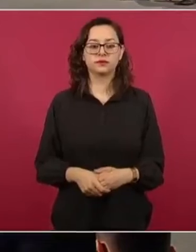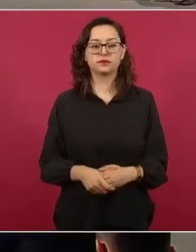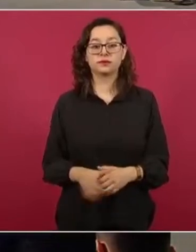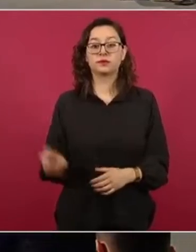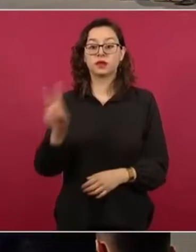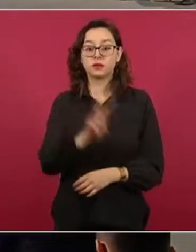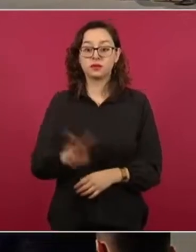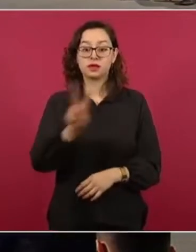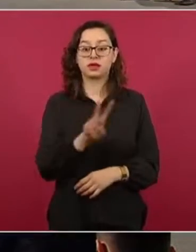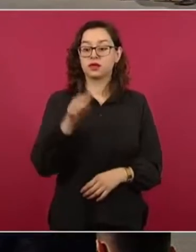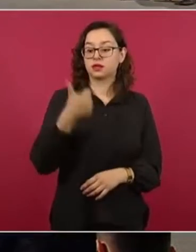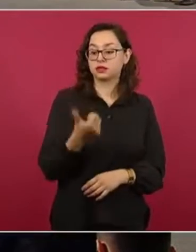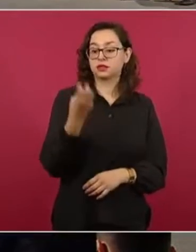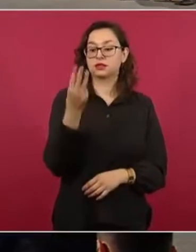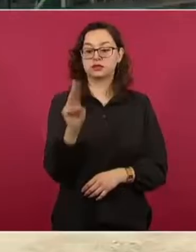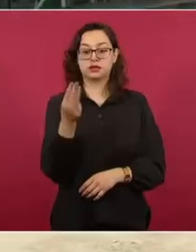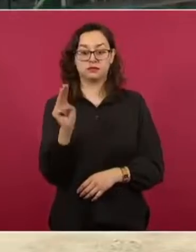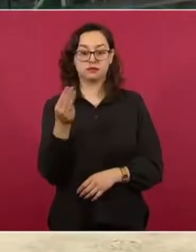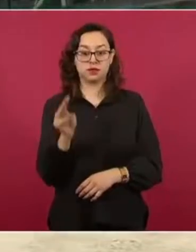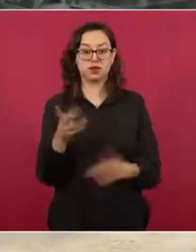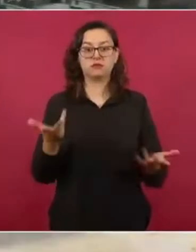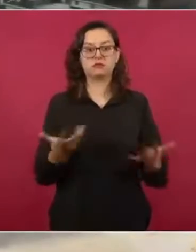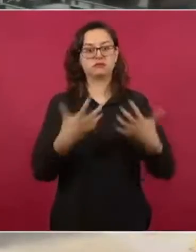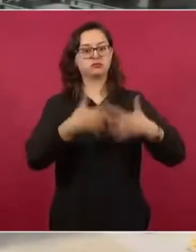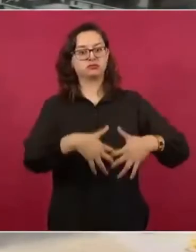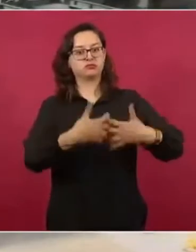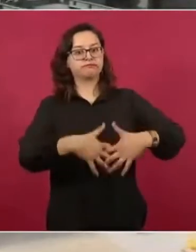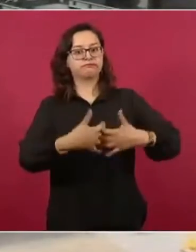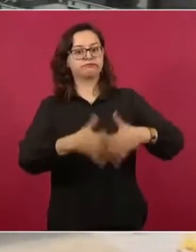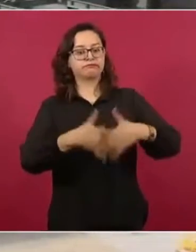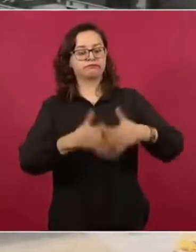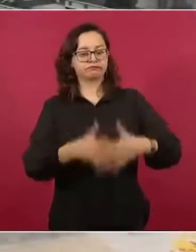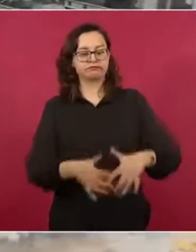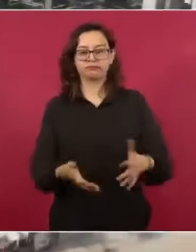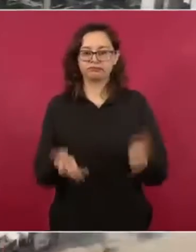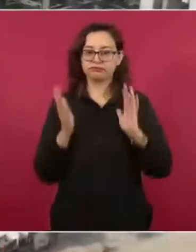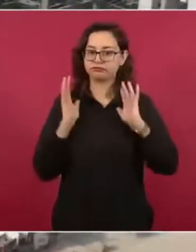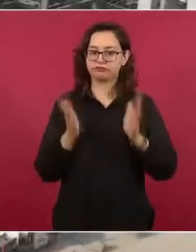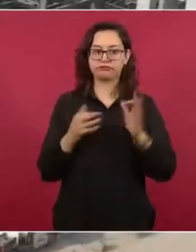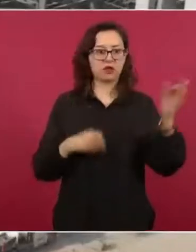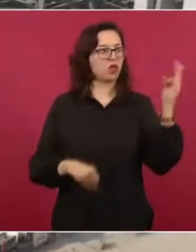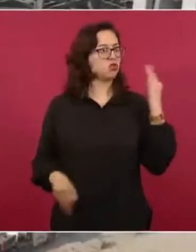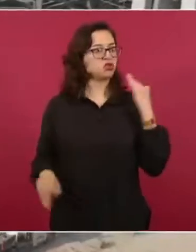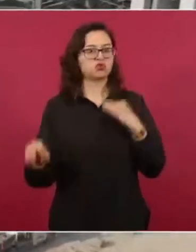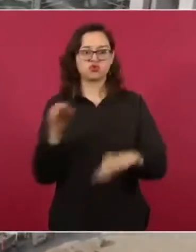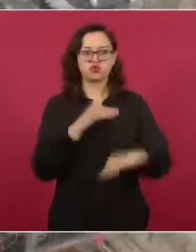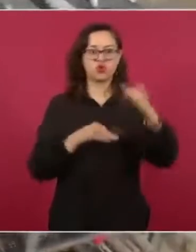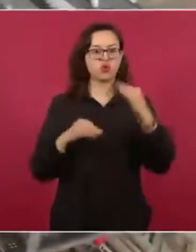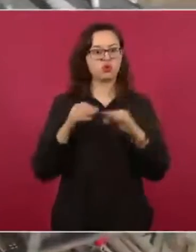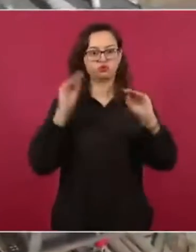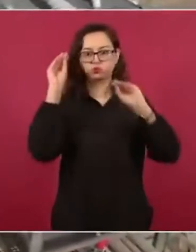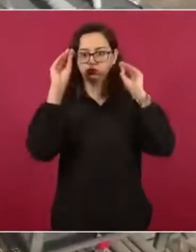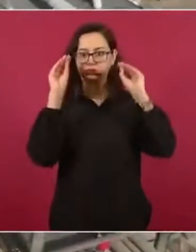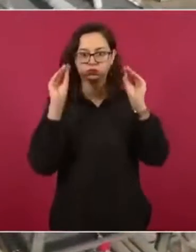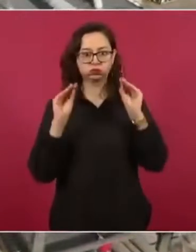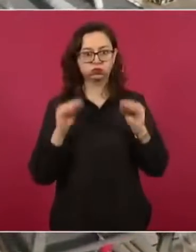Es viernes 6 de mayo y estamos en la planta reformadora, donde ya están prácticamente terminando de colocar todos los equipos. Hemos tenido